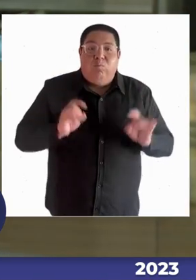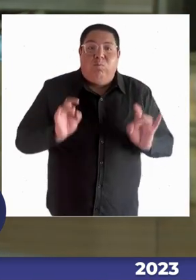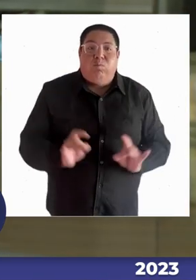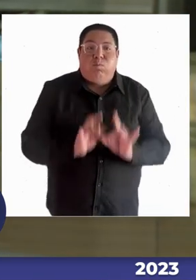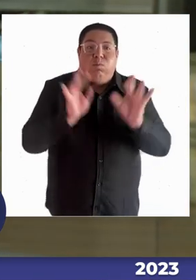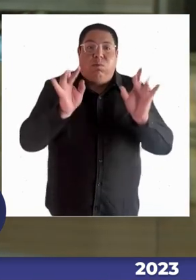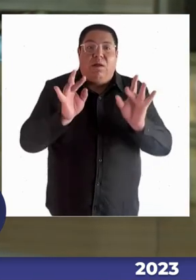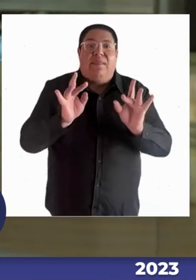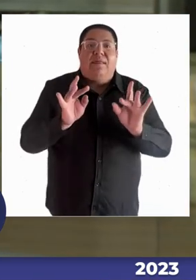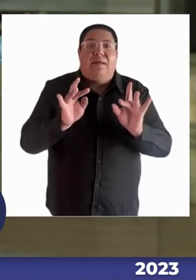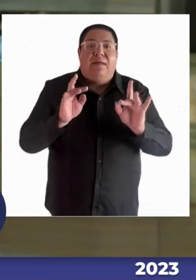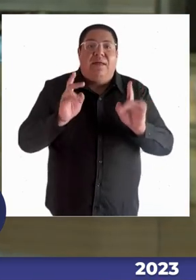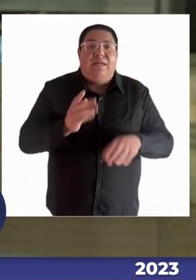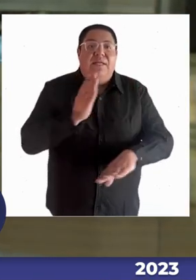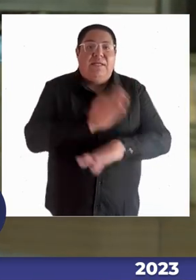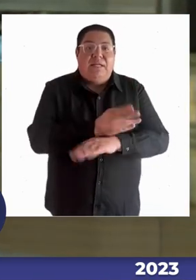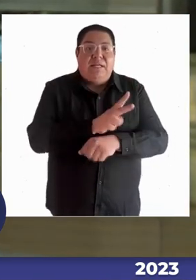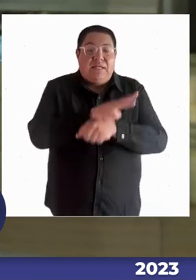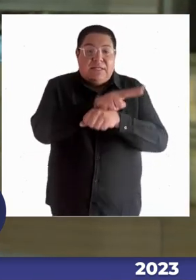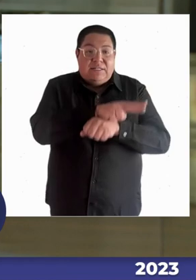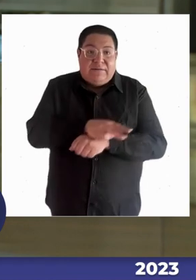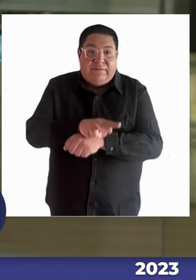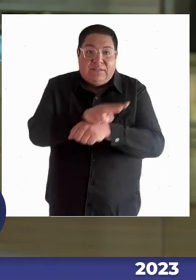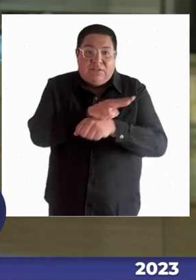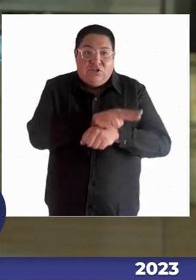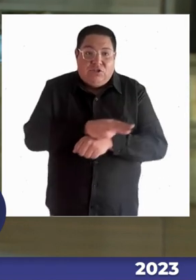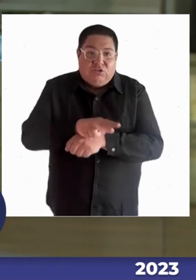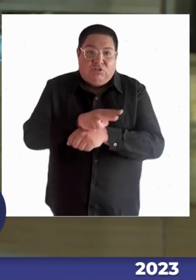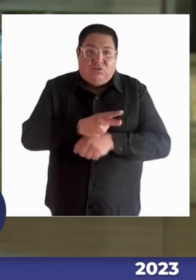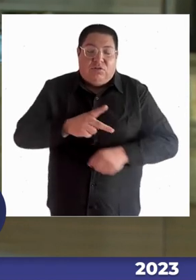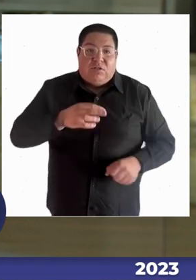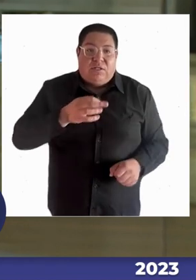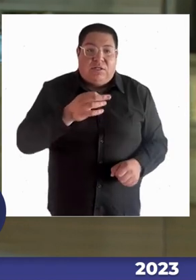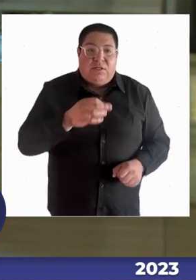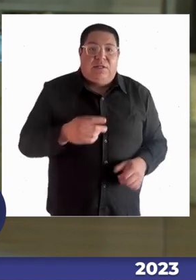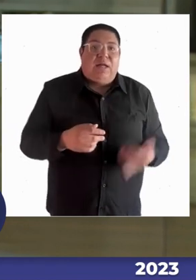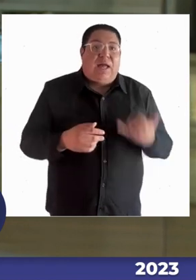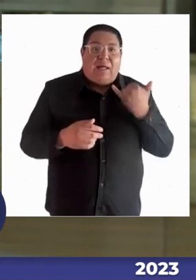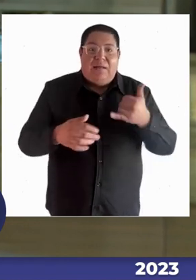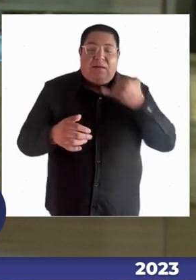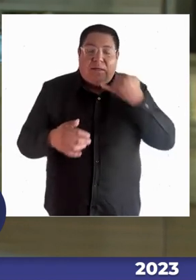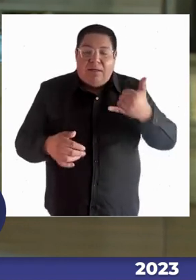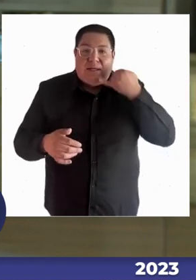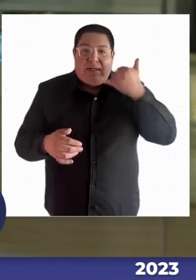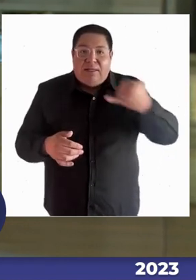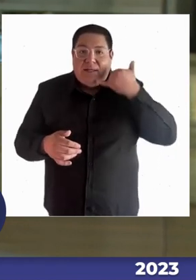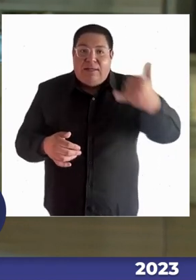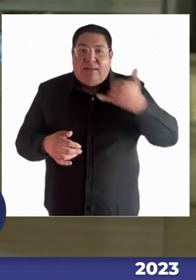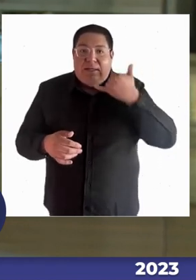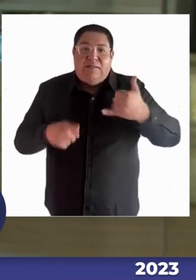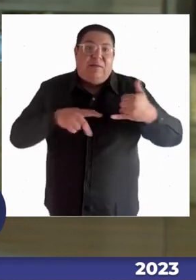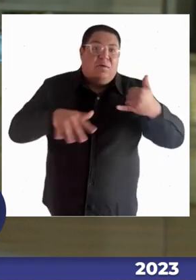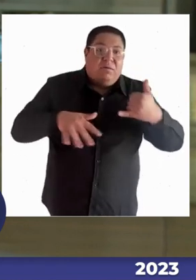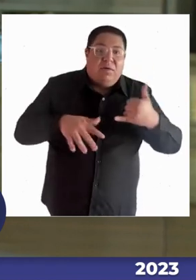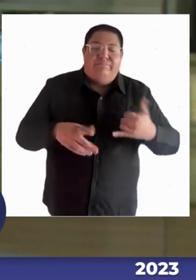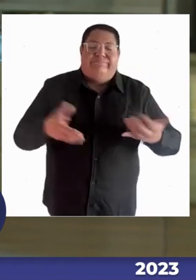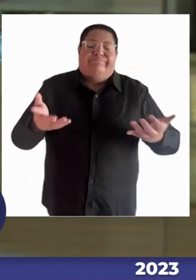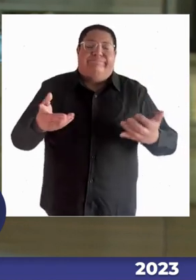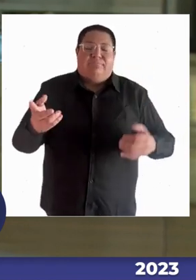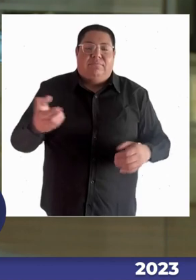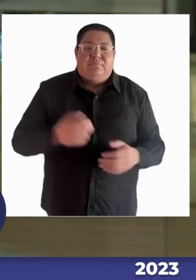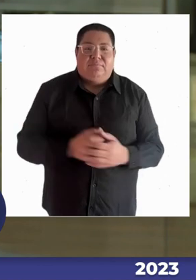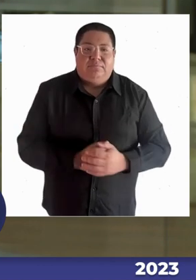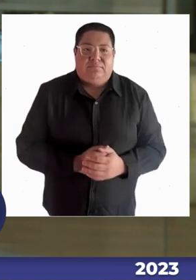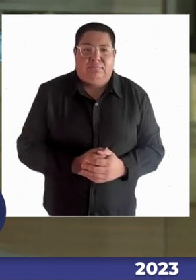revisión en el colegio, porque a nosotros nos llaman, se movió, venga a verlo, porque se movió. Pero solo personas TEA,